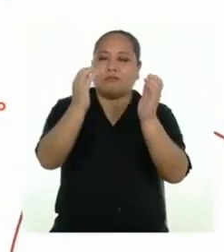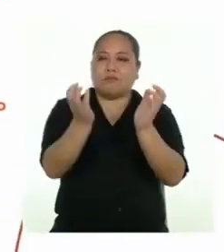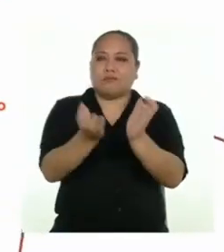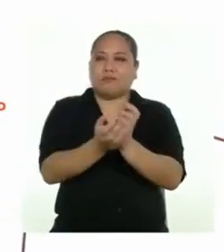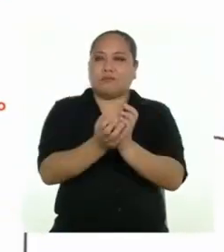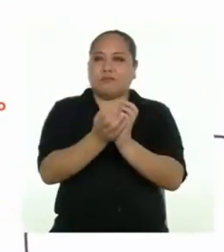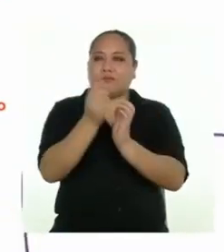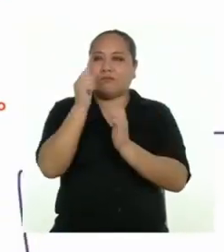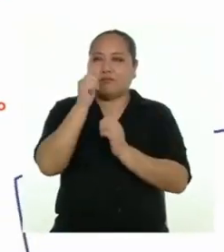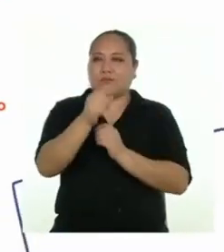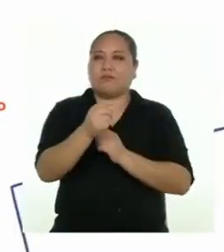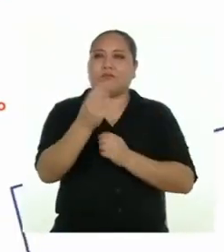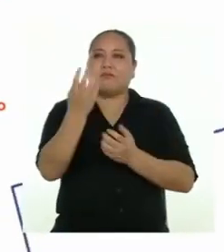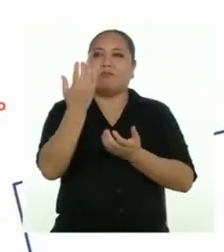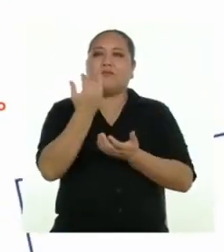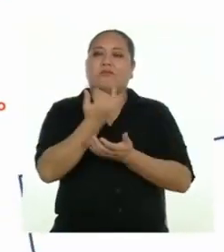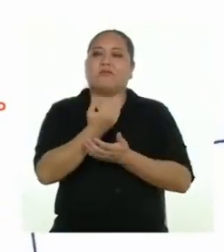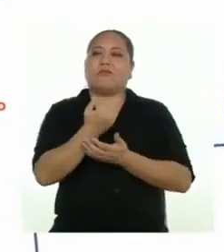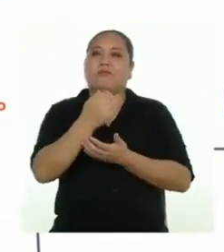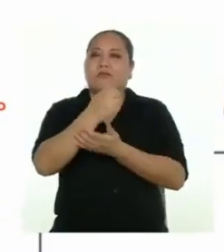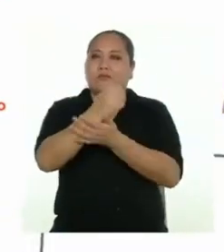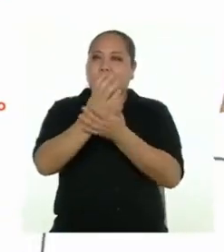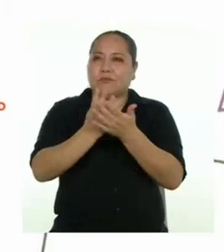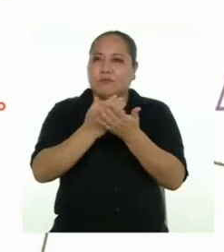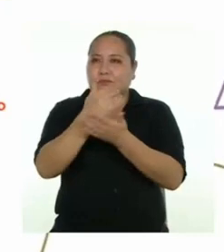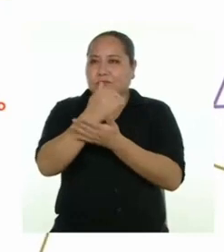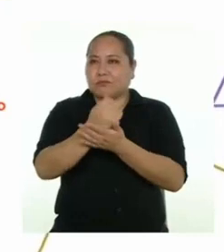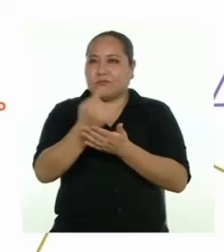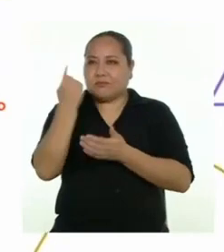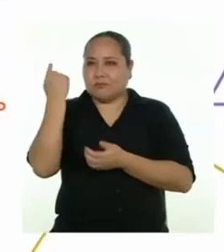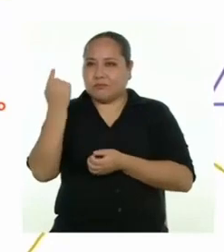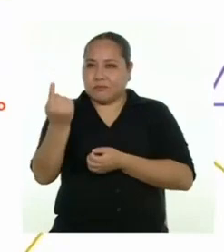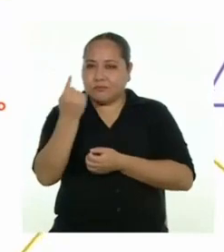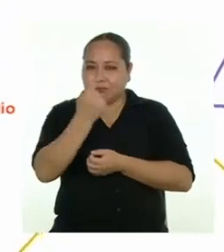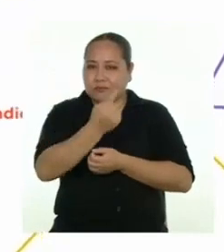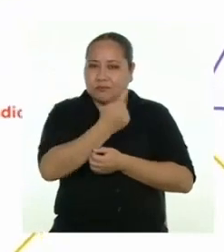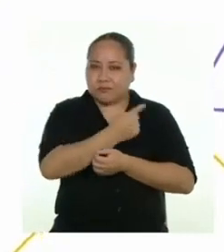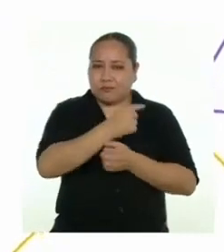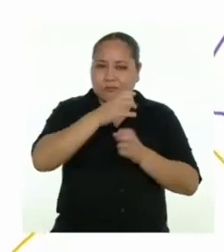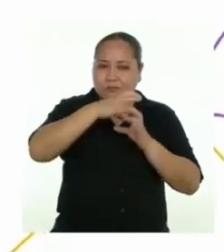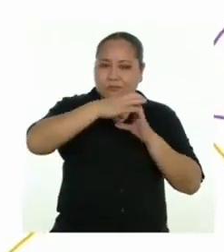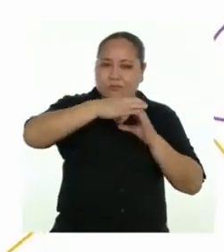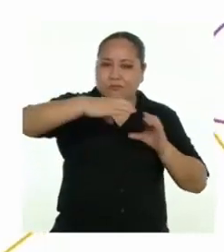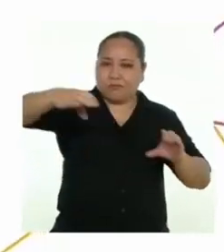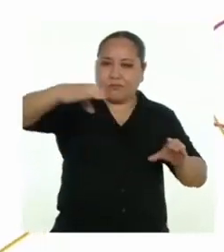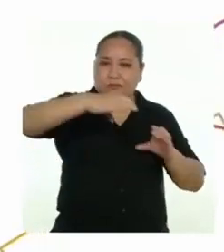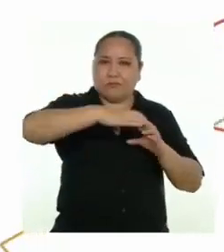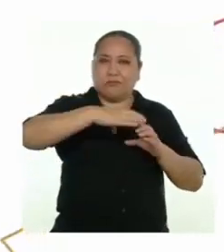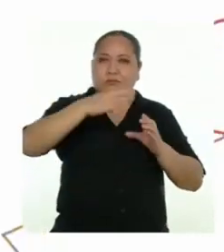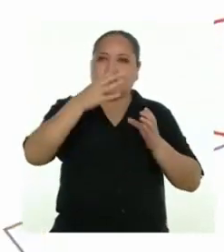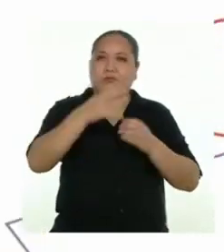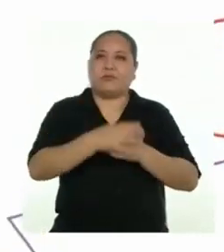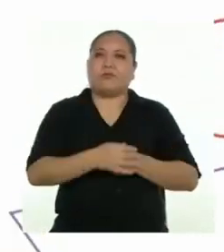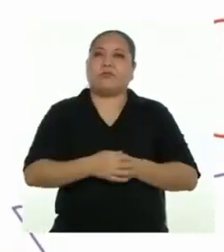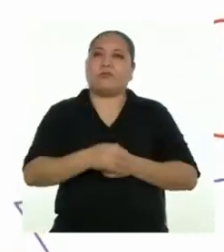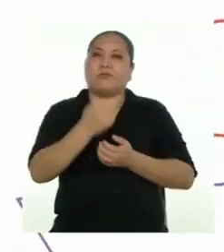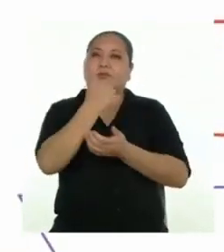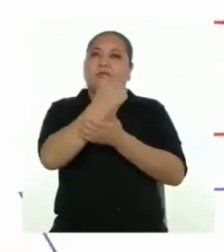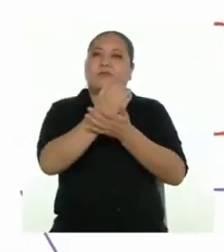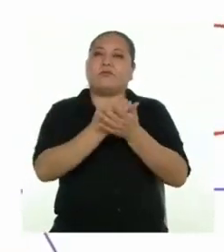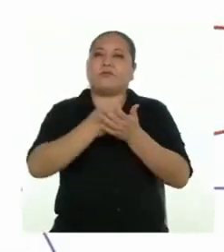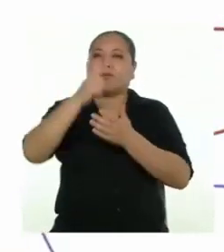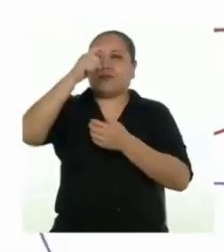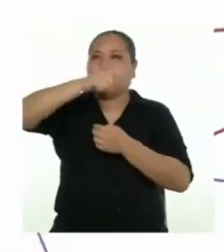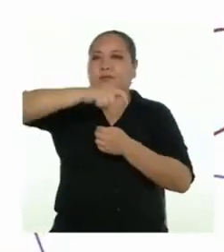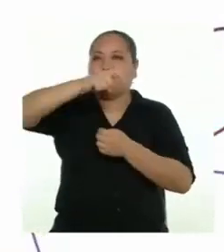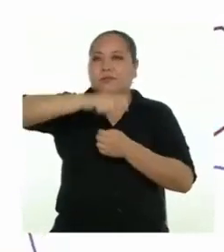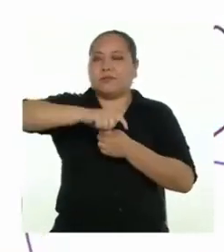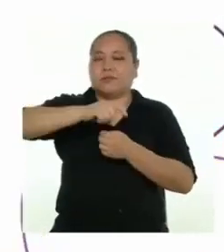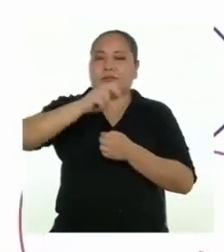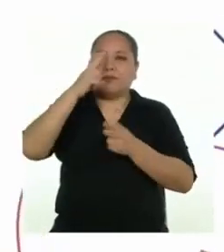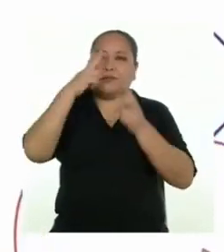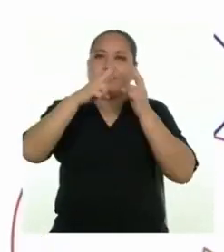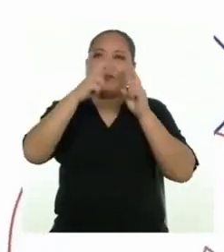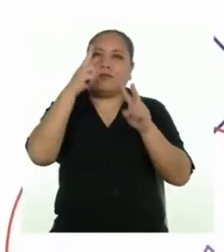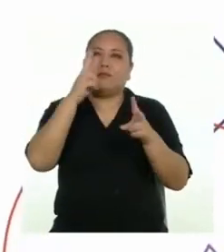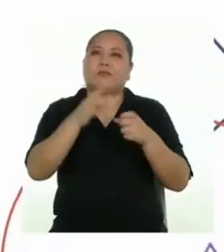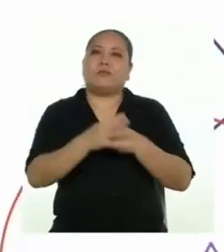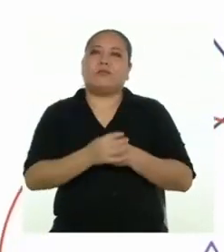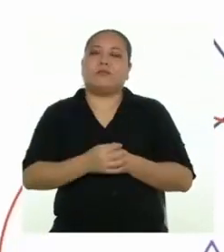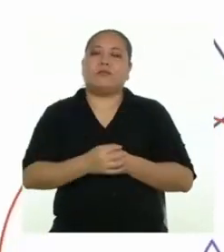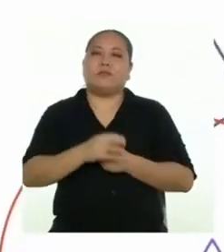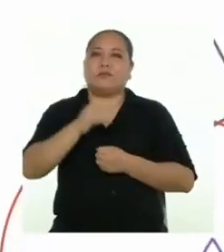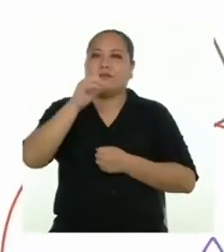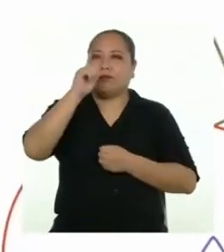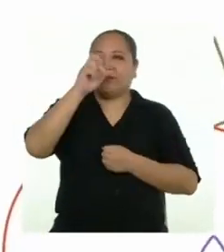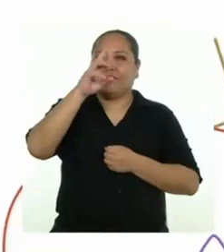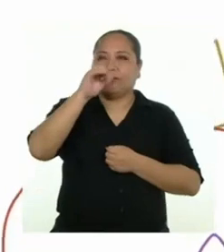esférica, así como las partes de cada zanja. Tenemos los siguientes elementos necesarios para determinar